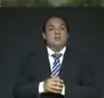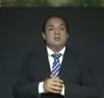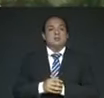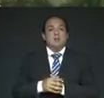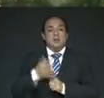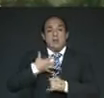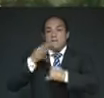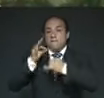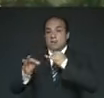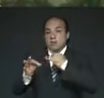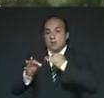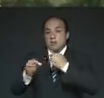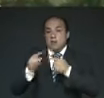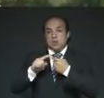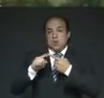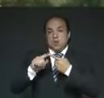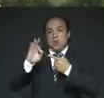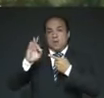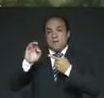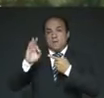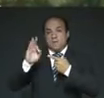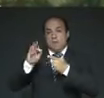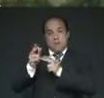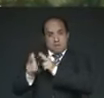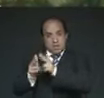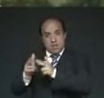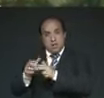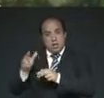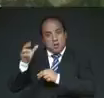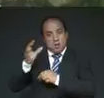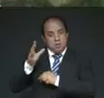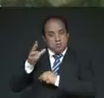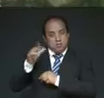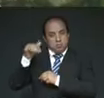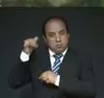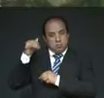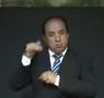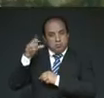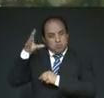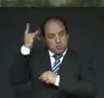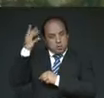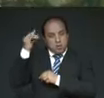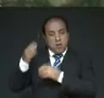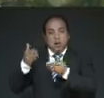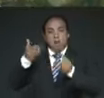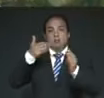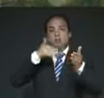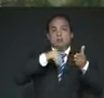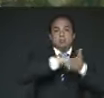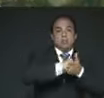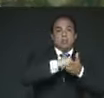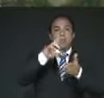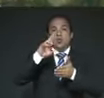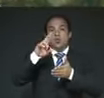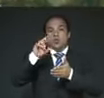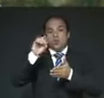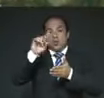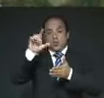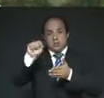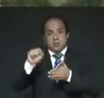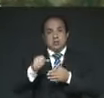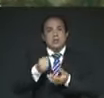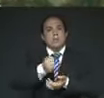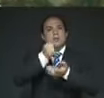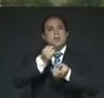parte final desde el ferrocarril de Cuernavaca hasta Rosales. La inversión total son 154